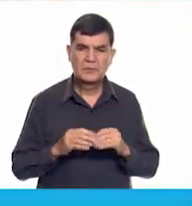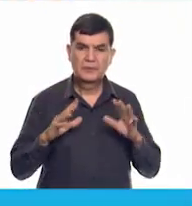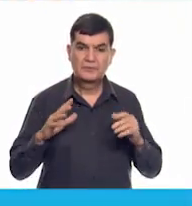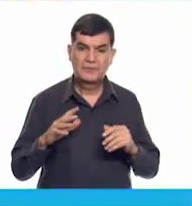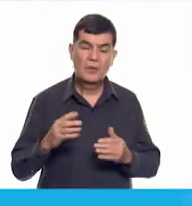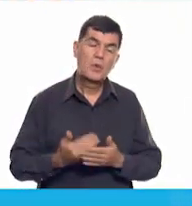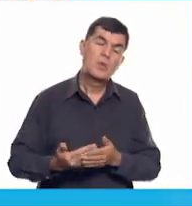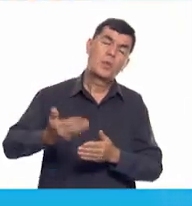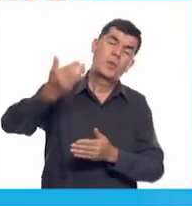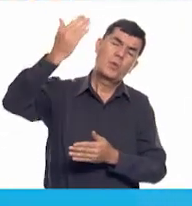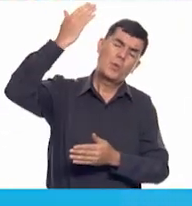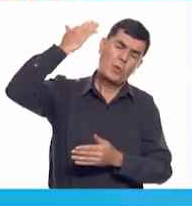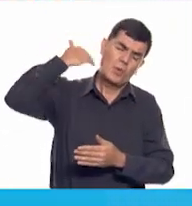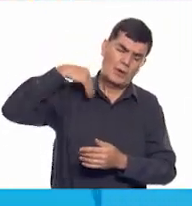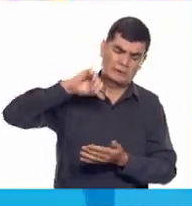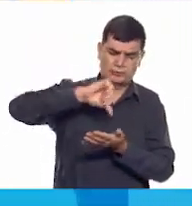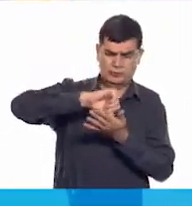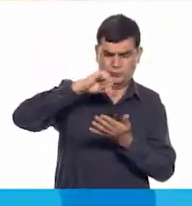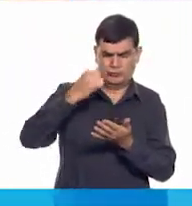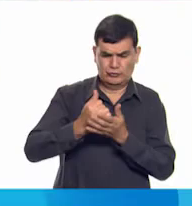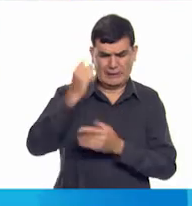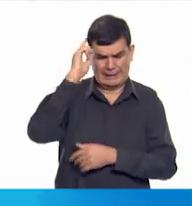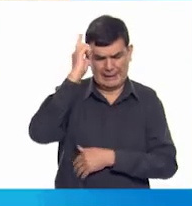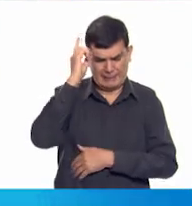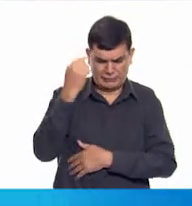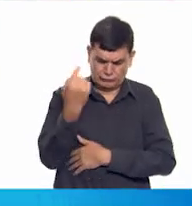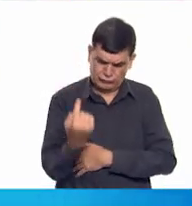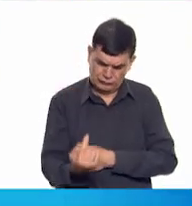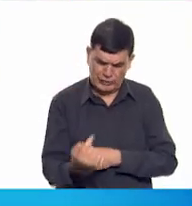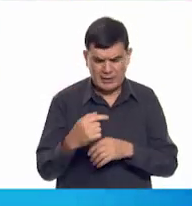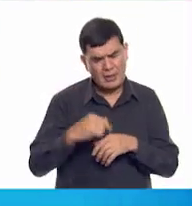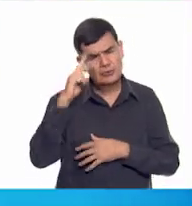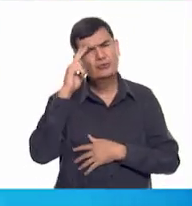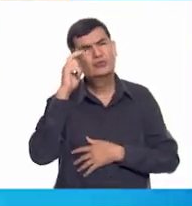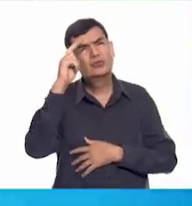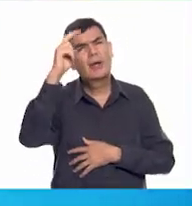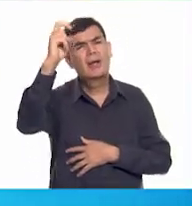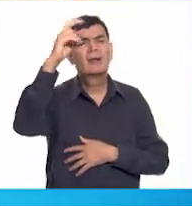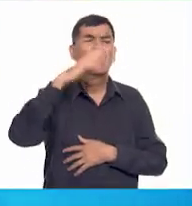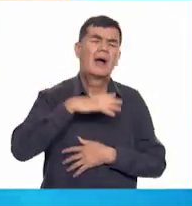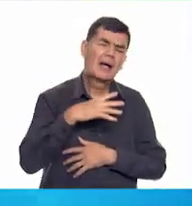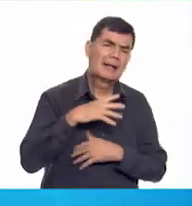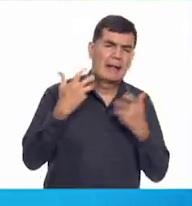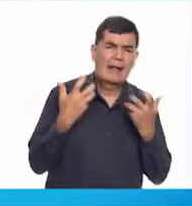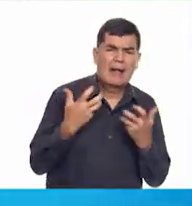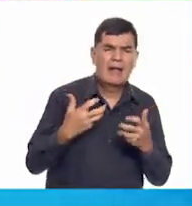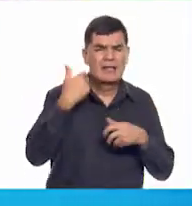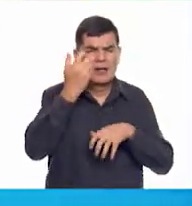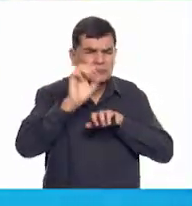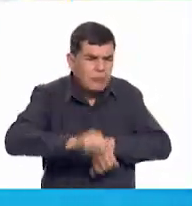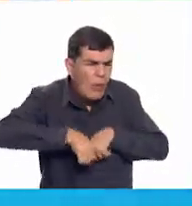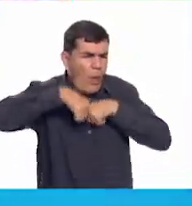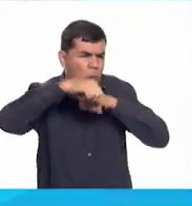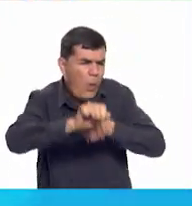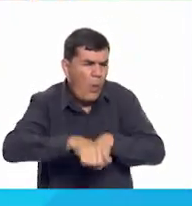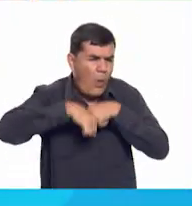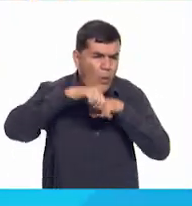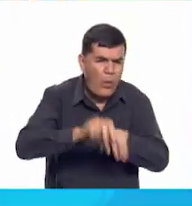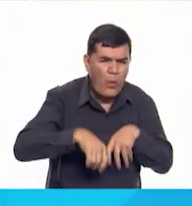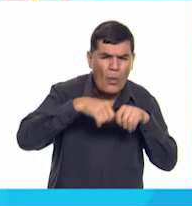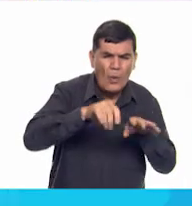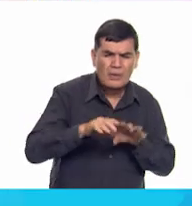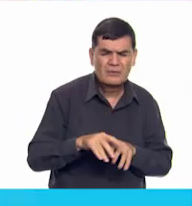Había una vez un poni pequeño que tenía un gran sueño. Él quería correr y saltar en carreras y no solo